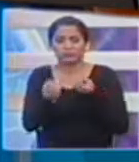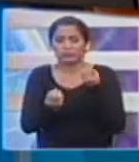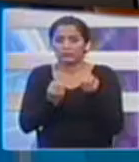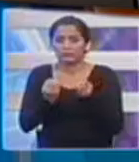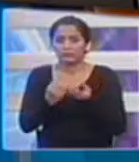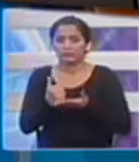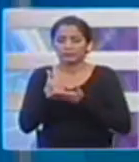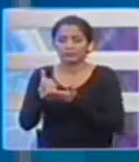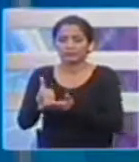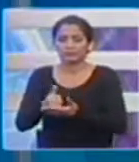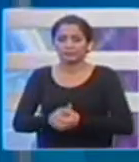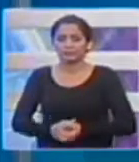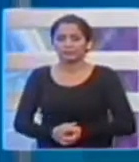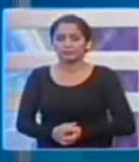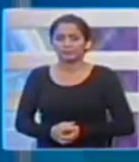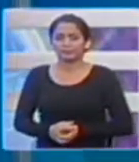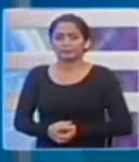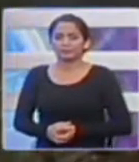Lusuriaga.